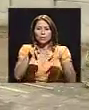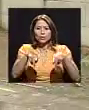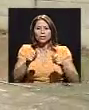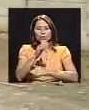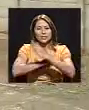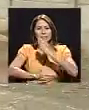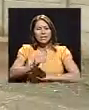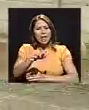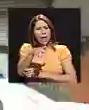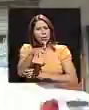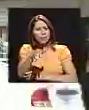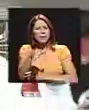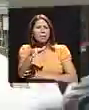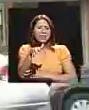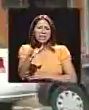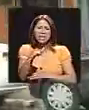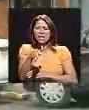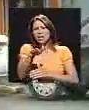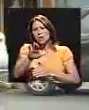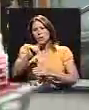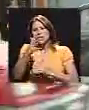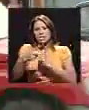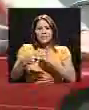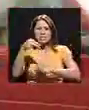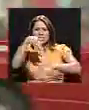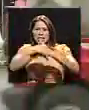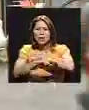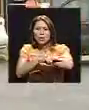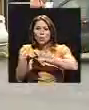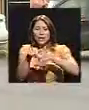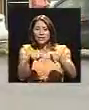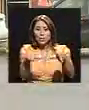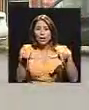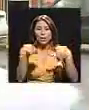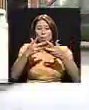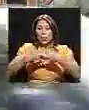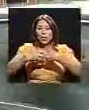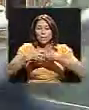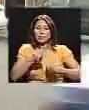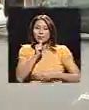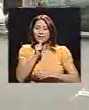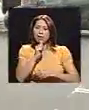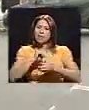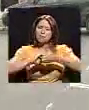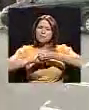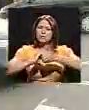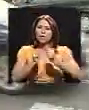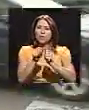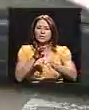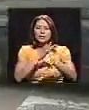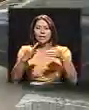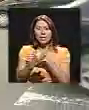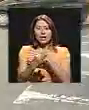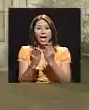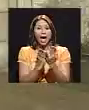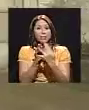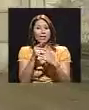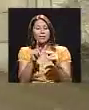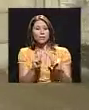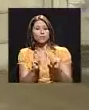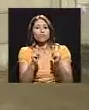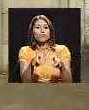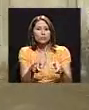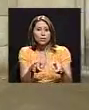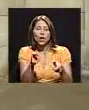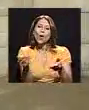Aproximadamente se metieron un poco más de 15 veces al lugar. Una empresa privada se solidarizó con ese taller y a través de esa donación la